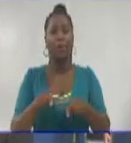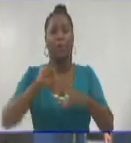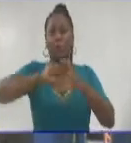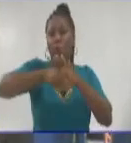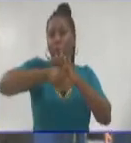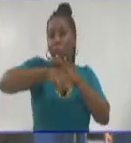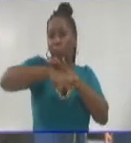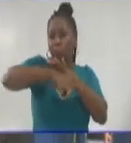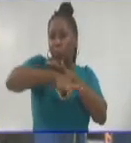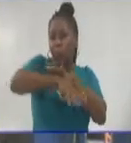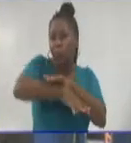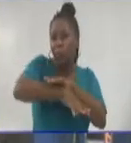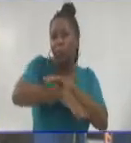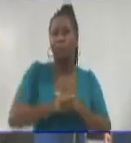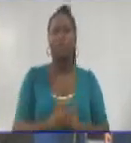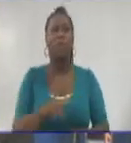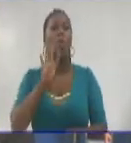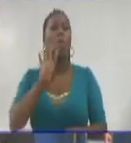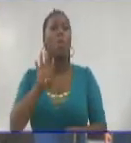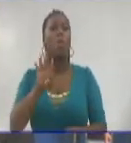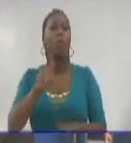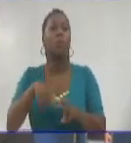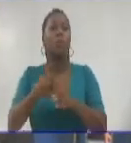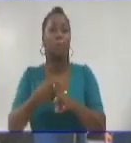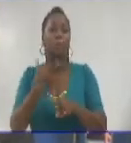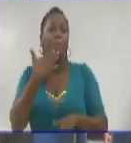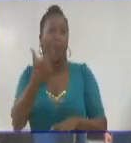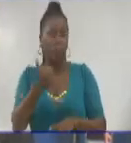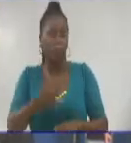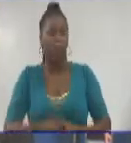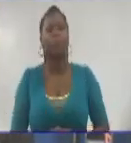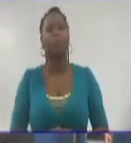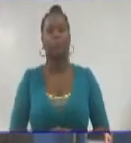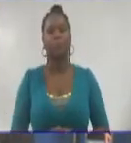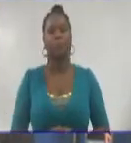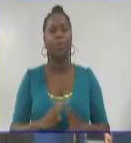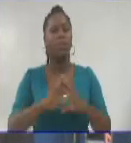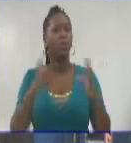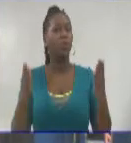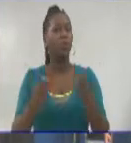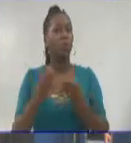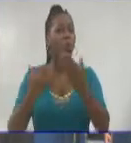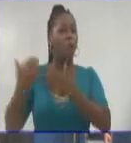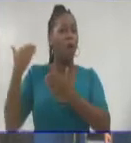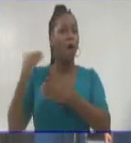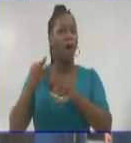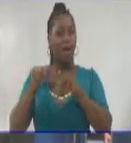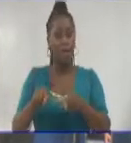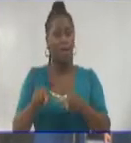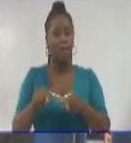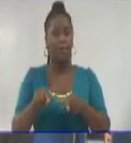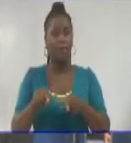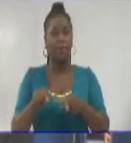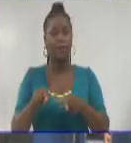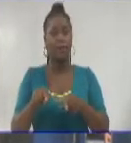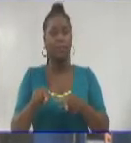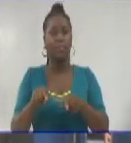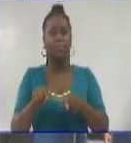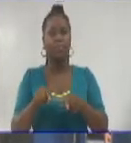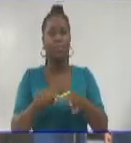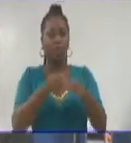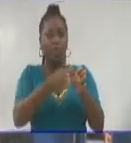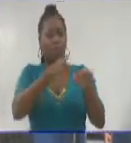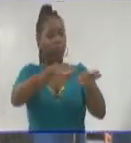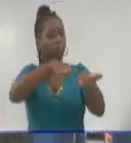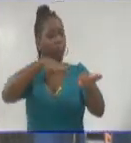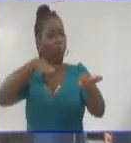montado cuatro masas nuevas en un molino. Estamos haciendo un reajuste de todas las partes de los settings, la alineación de los trenes engranes.